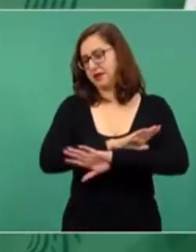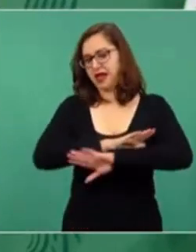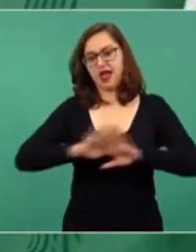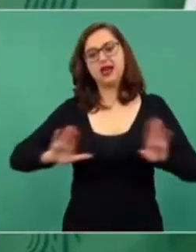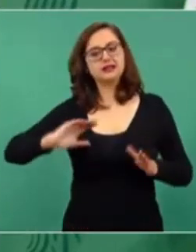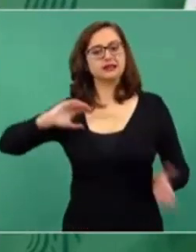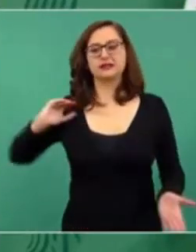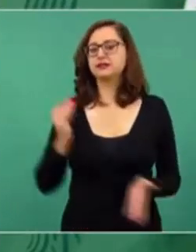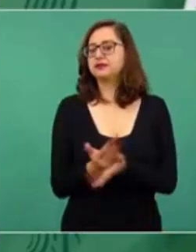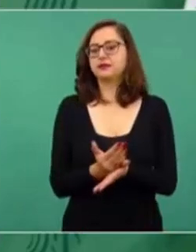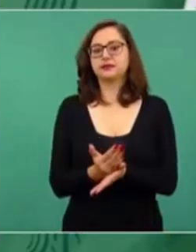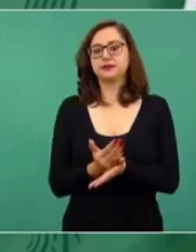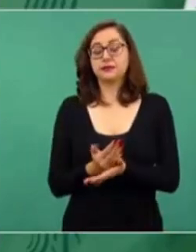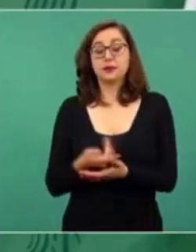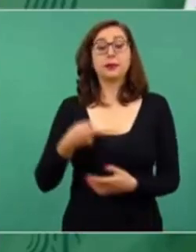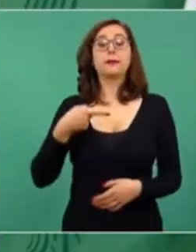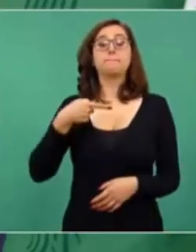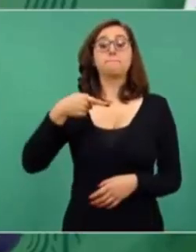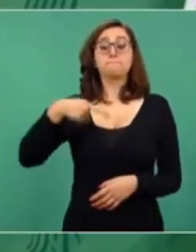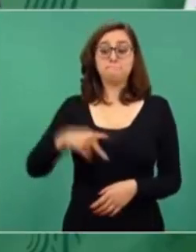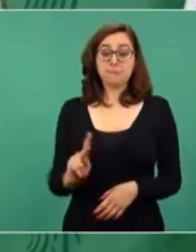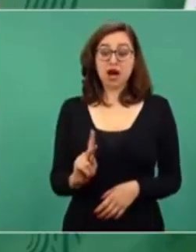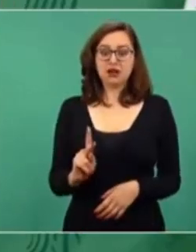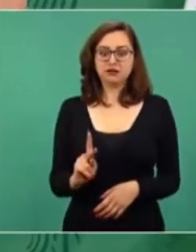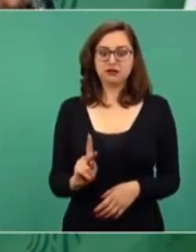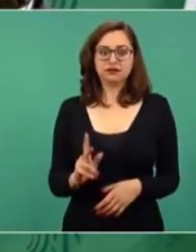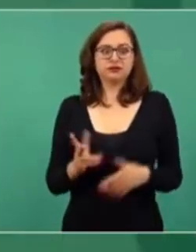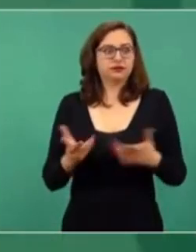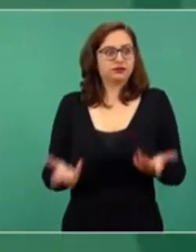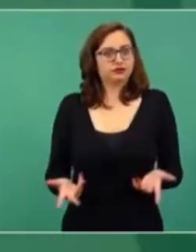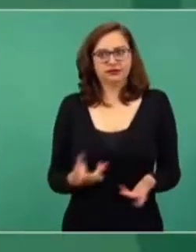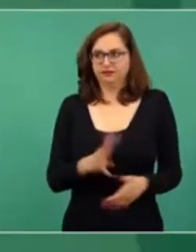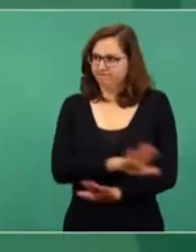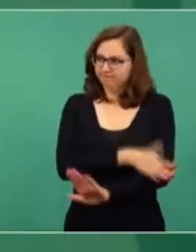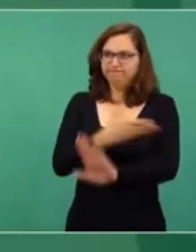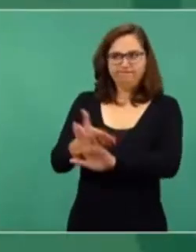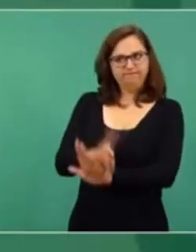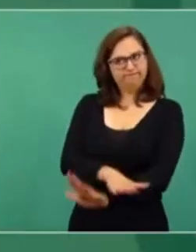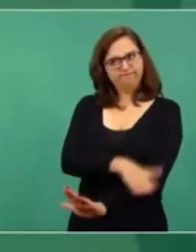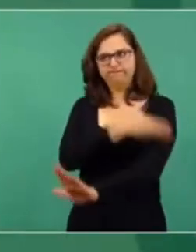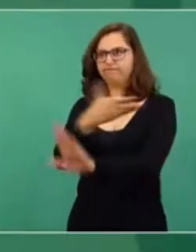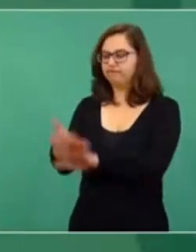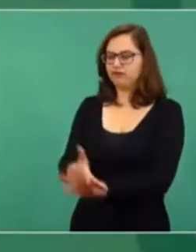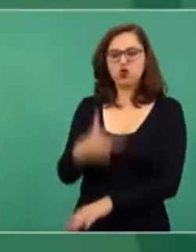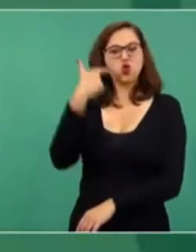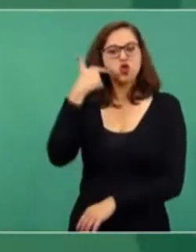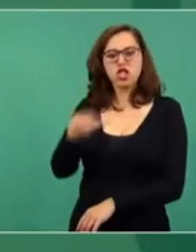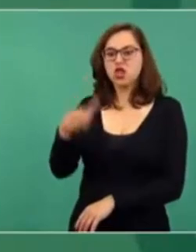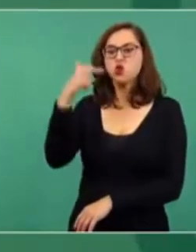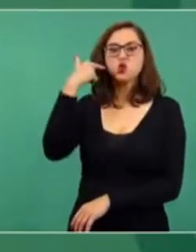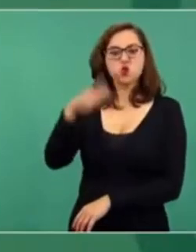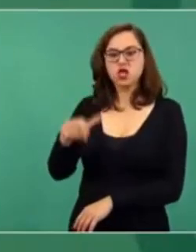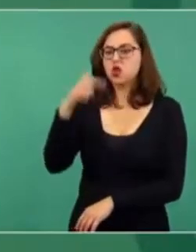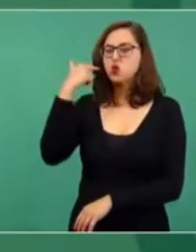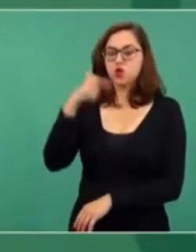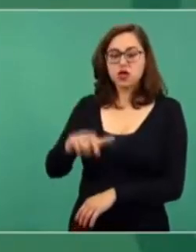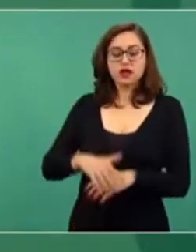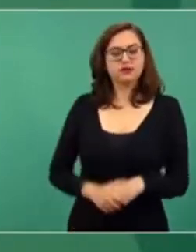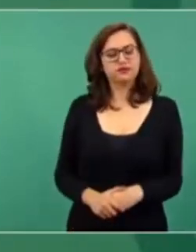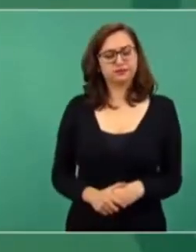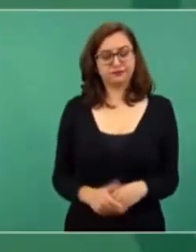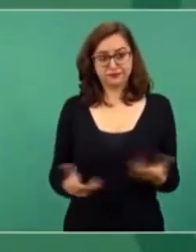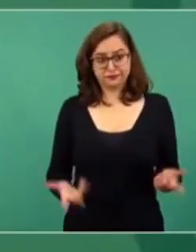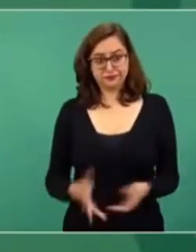Sin embargo, pues se oponen a estas reformas. ¿En qué consiste la